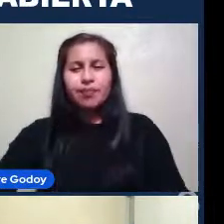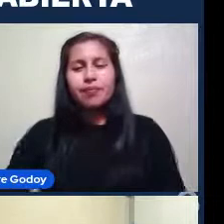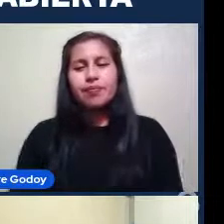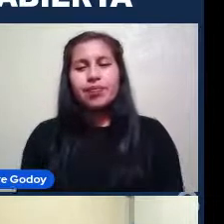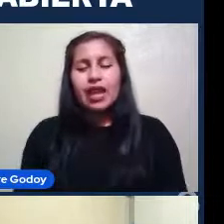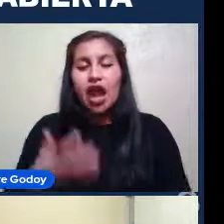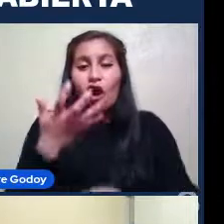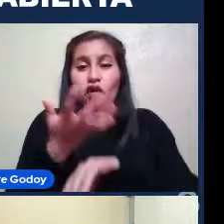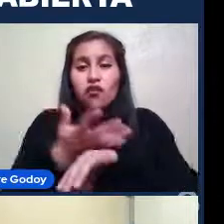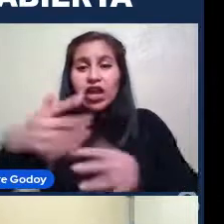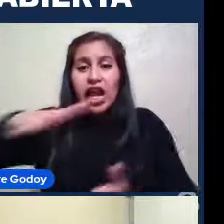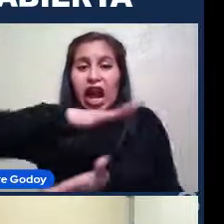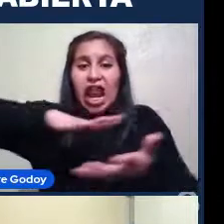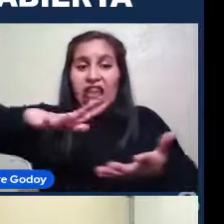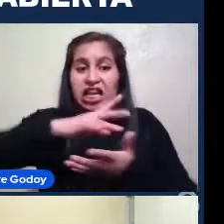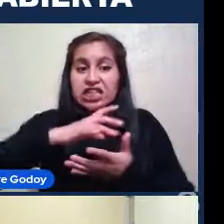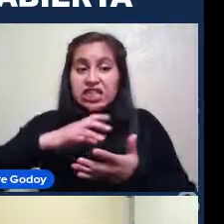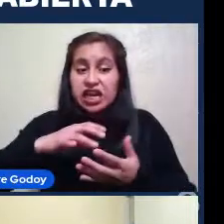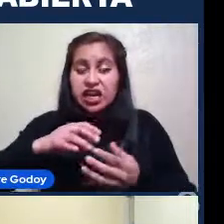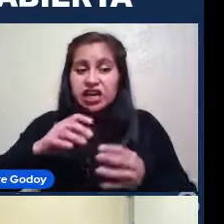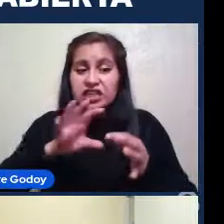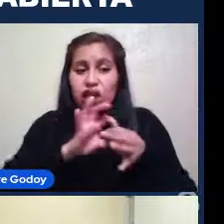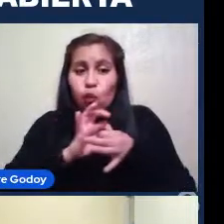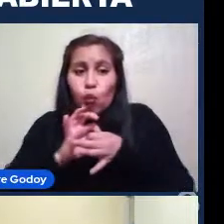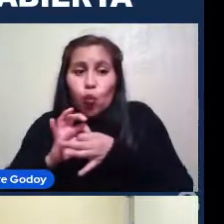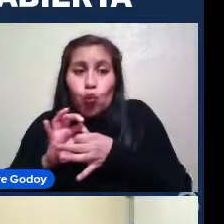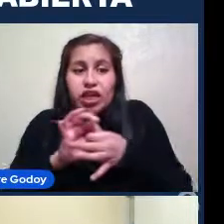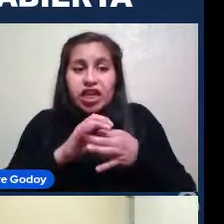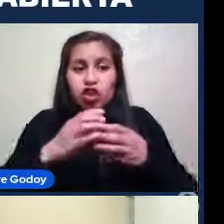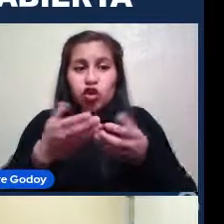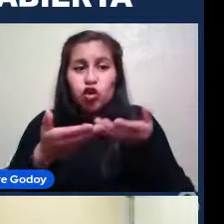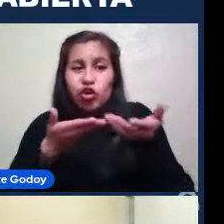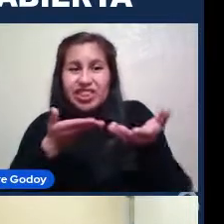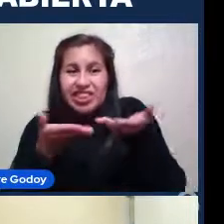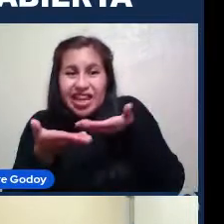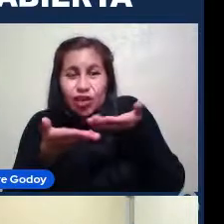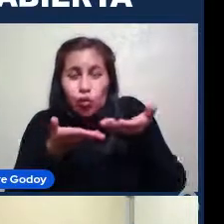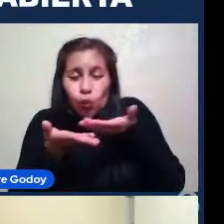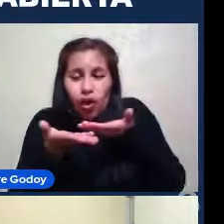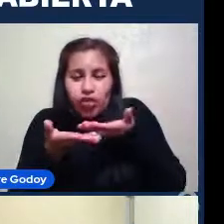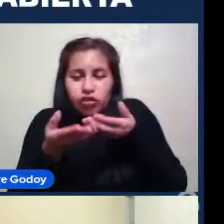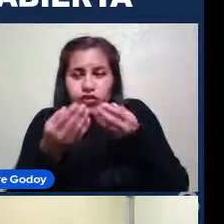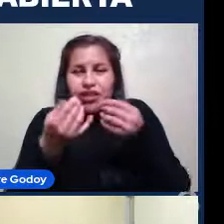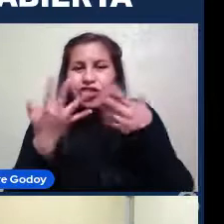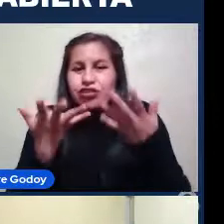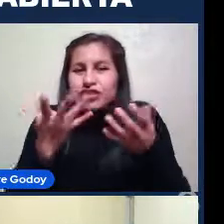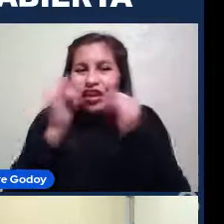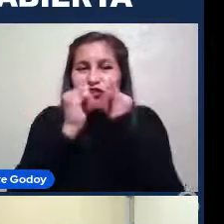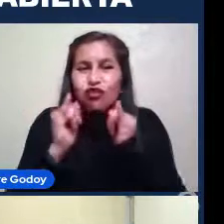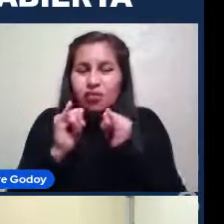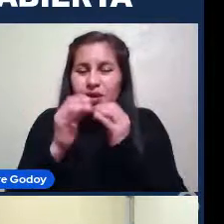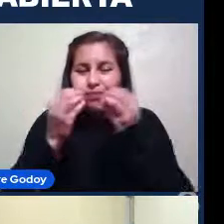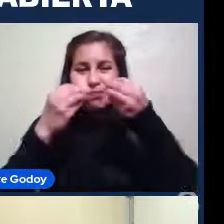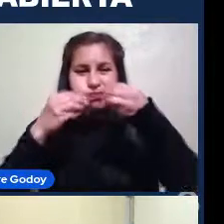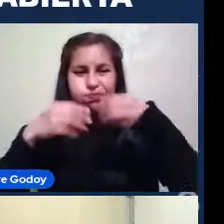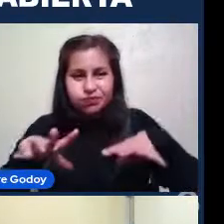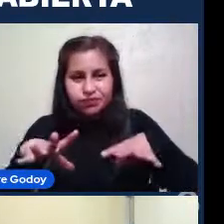Galaxias Que se están fusionando Bien Que están interactuando Y que por lo mismo Han perdido Parte de su forma Y están en proceso De